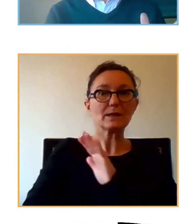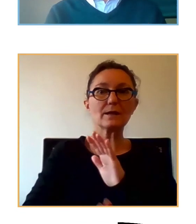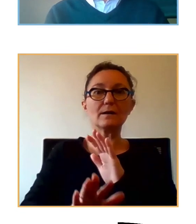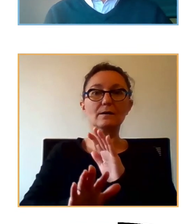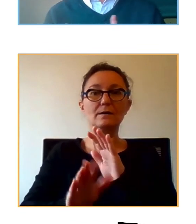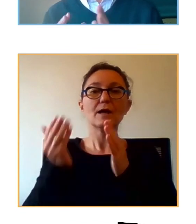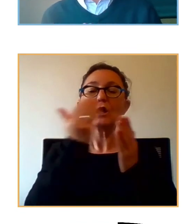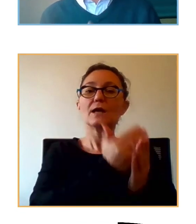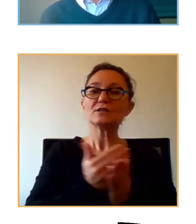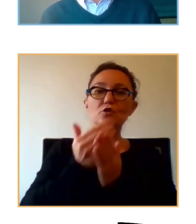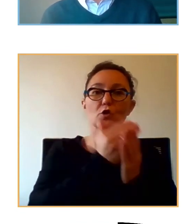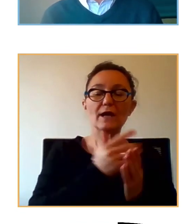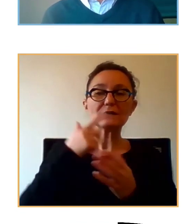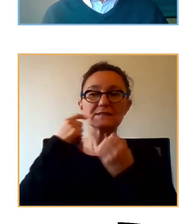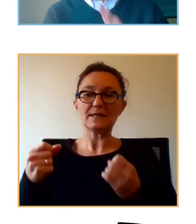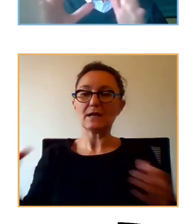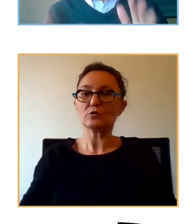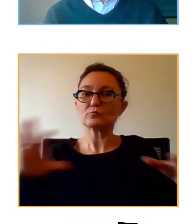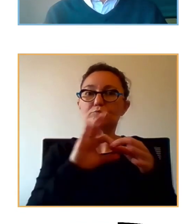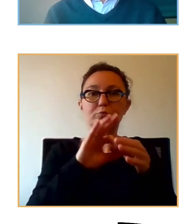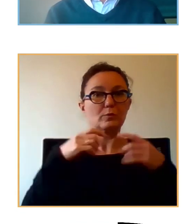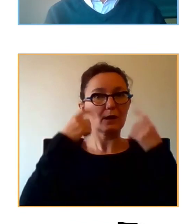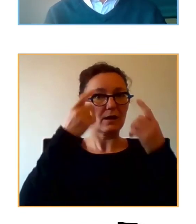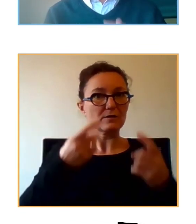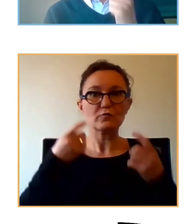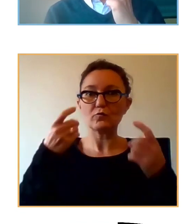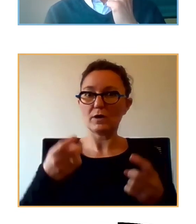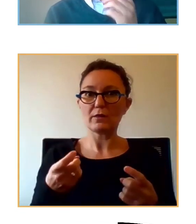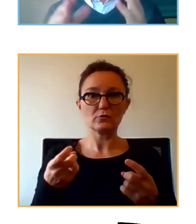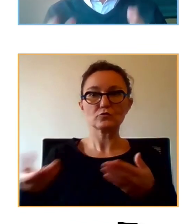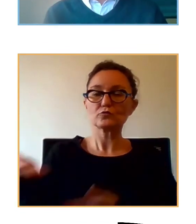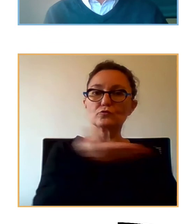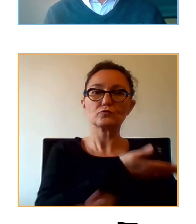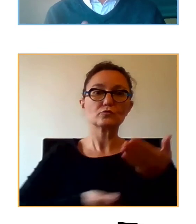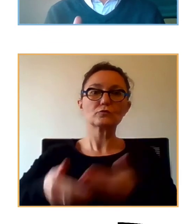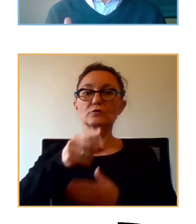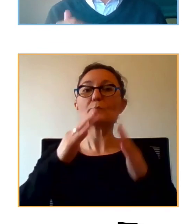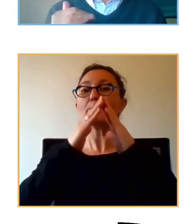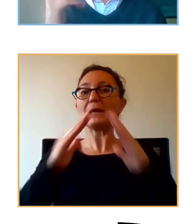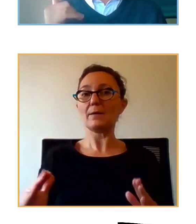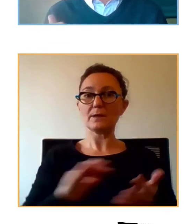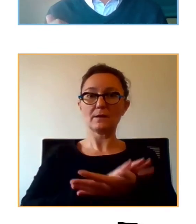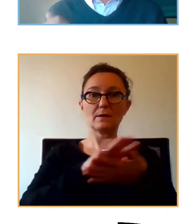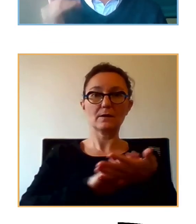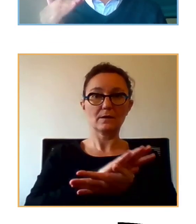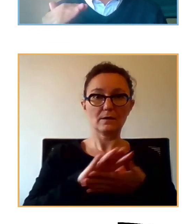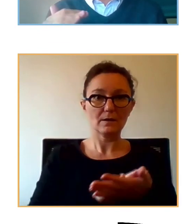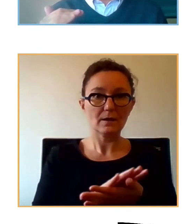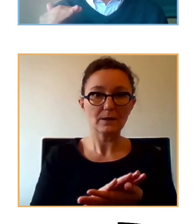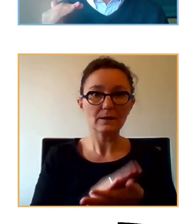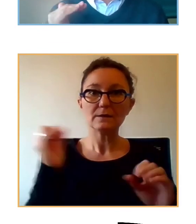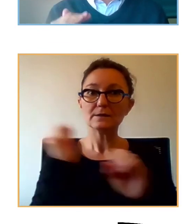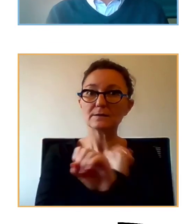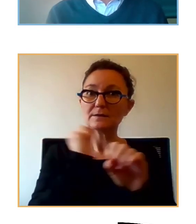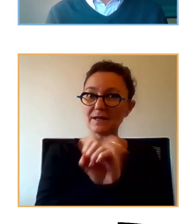centros escolares y los centros sanitarios. Simplemente esto es una pirámide que habla acerca de los distintos tipos de intervención.